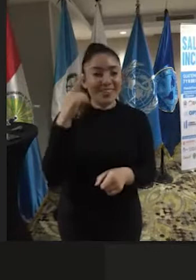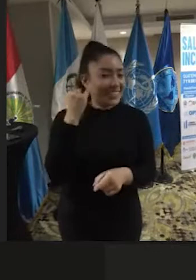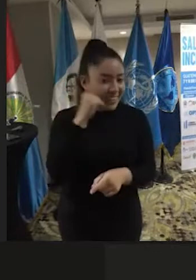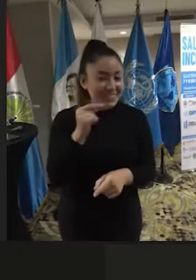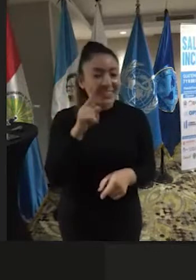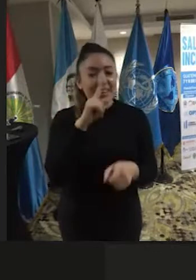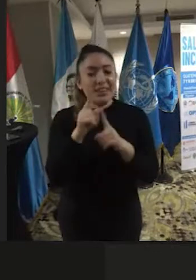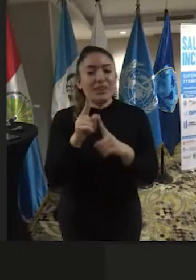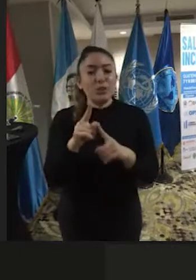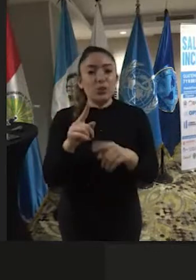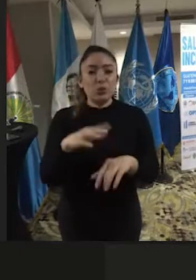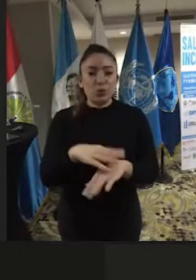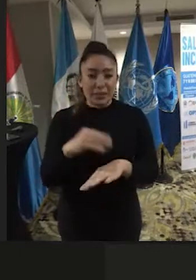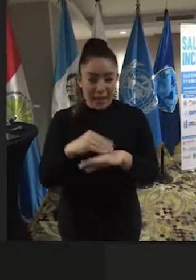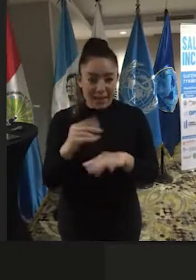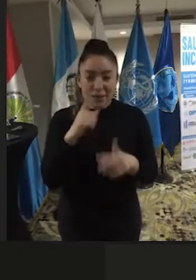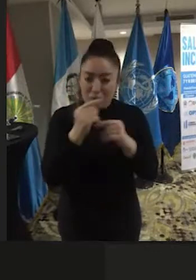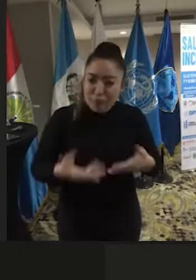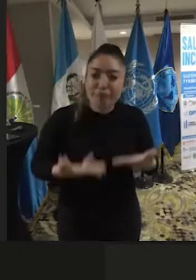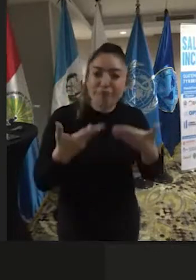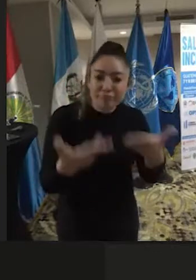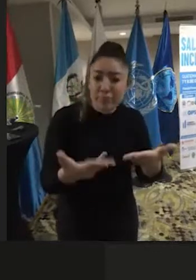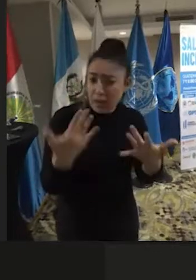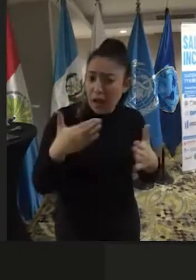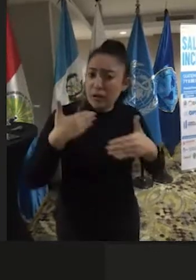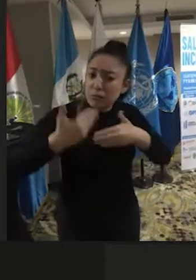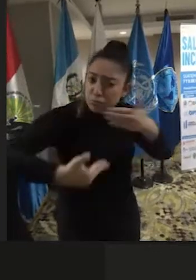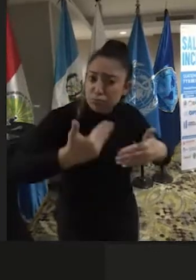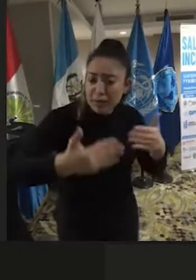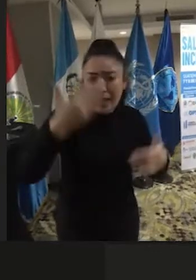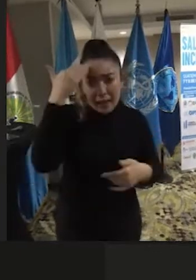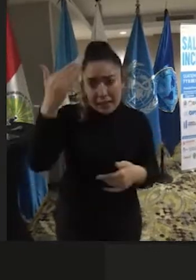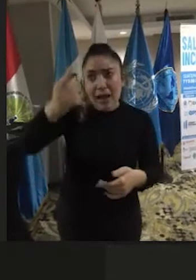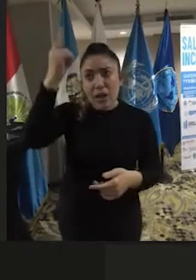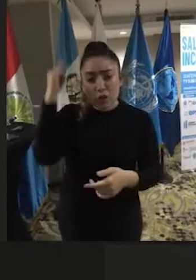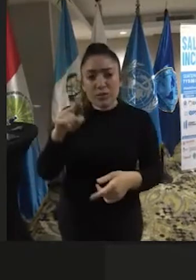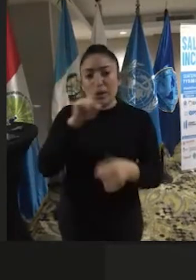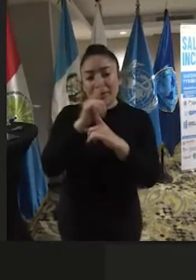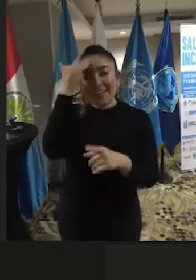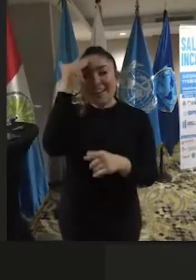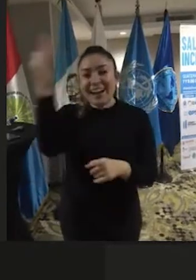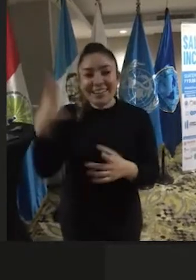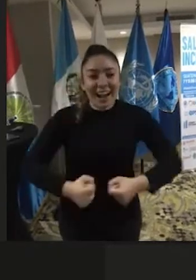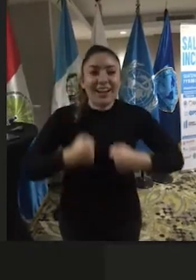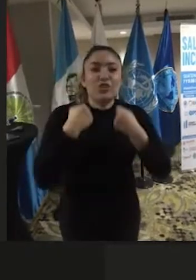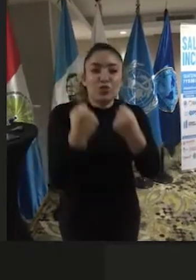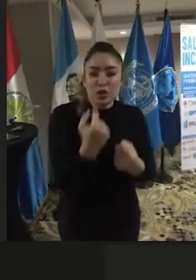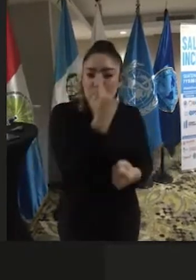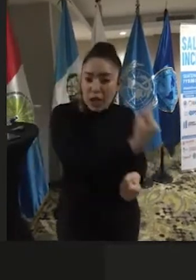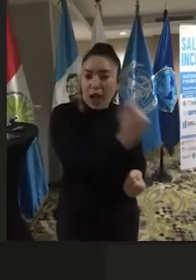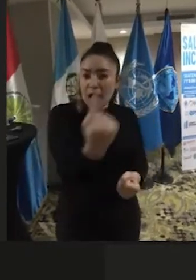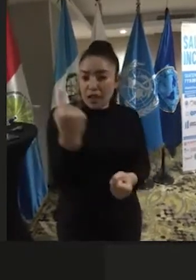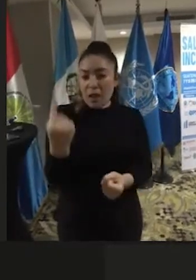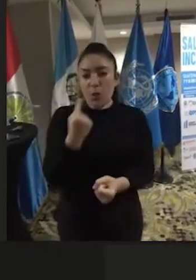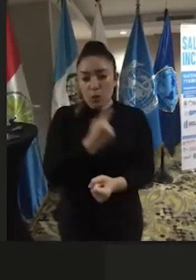Estamos trascendiendo. Gracias a Dios y gracias al esfuerzo de cada uno de